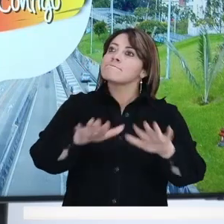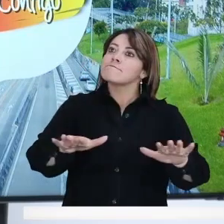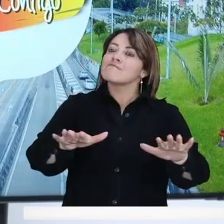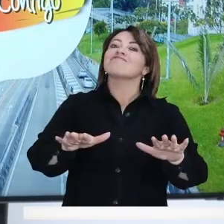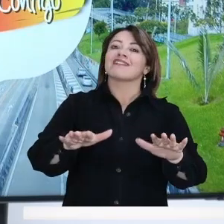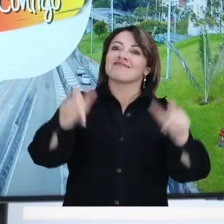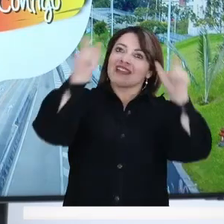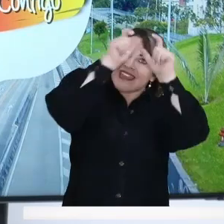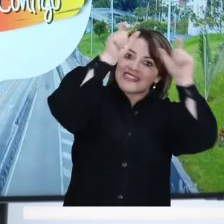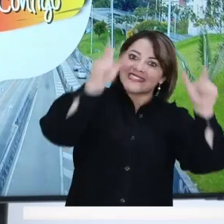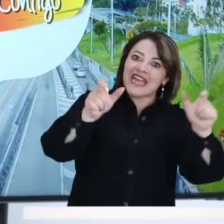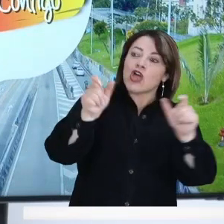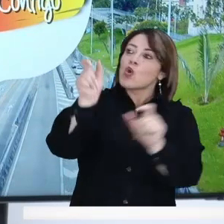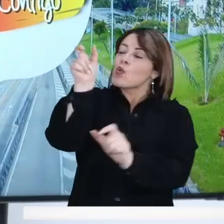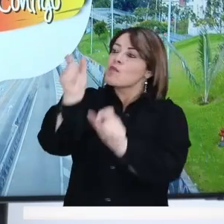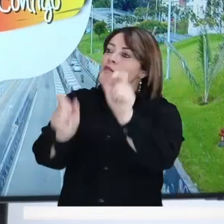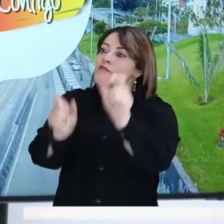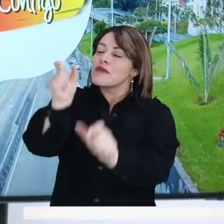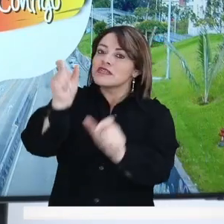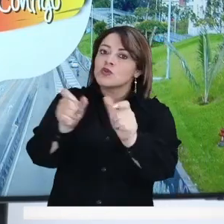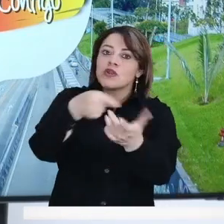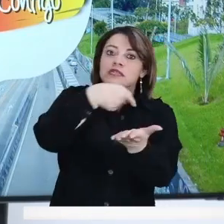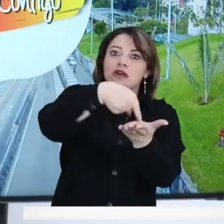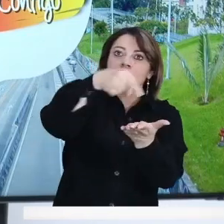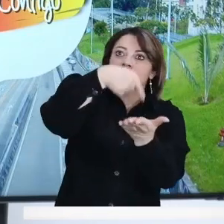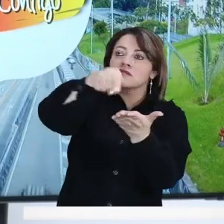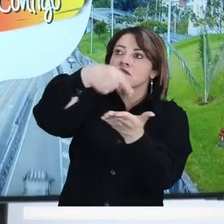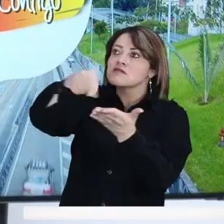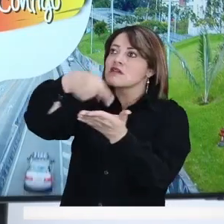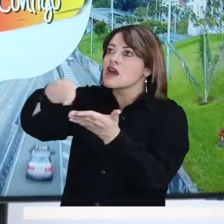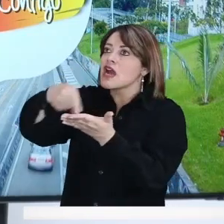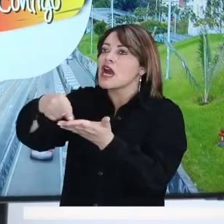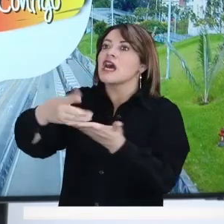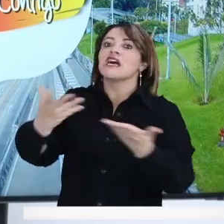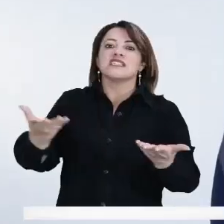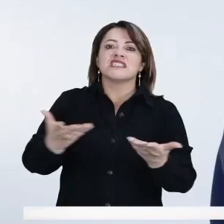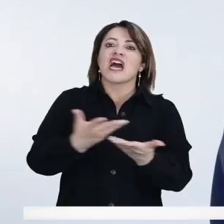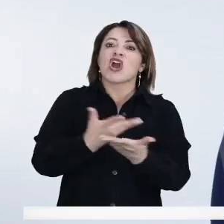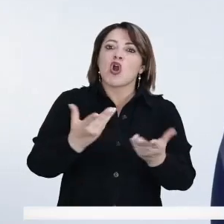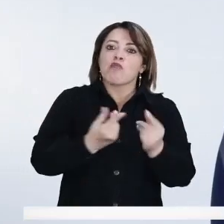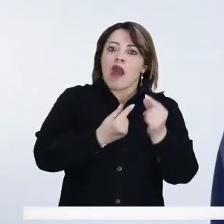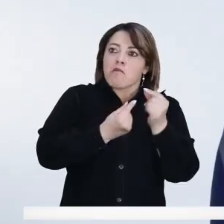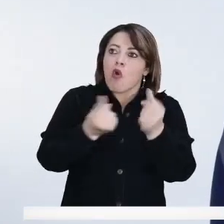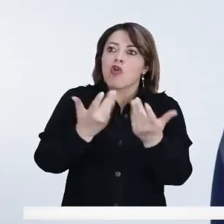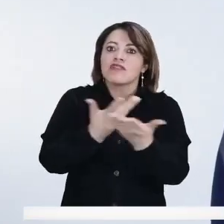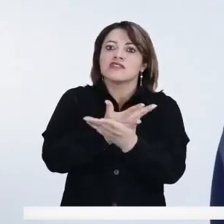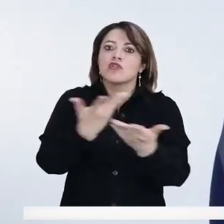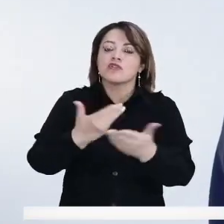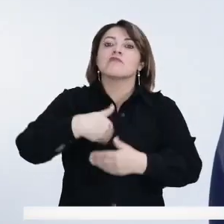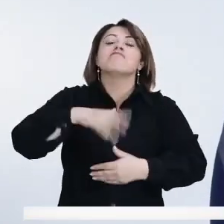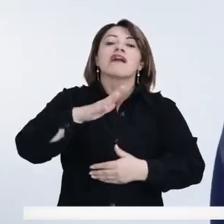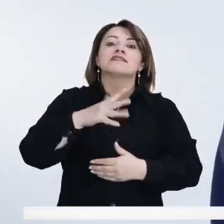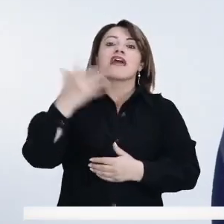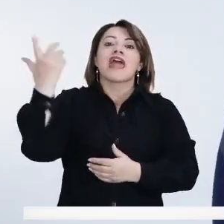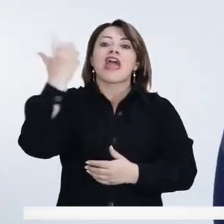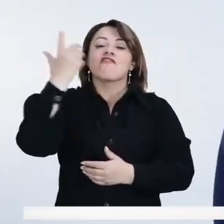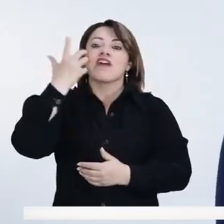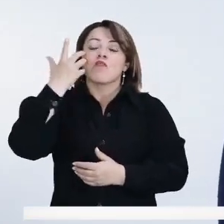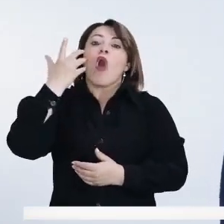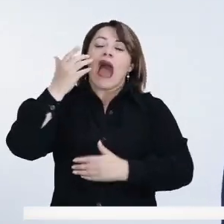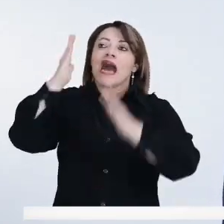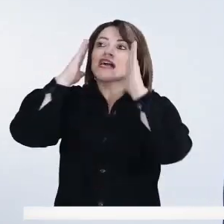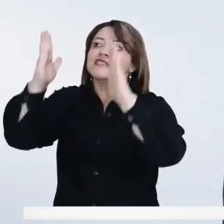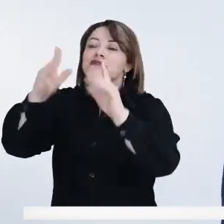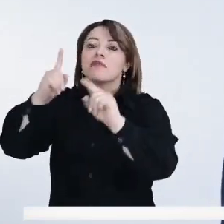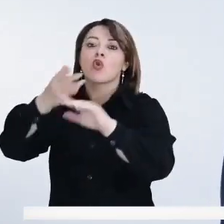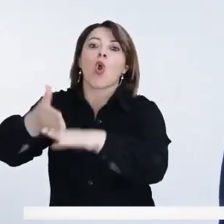el Estado y la gente se gasta muchísimo, principalmente todos los aportes y todo esto se van en curar